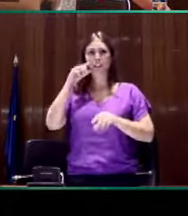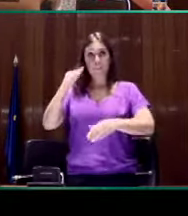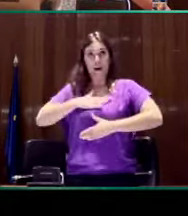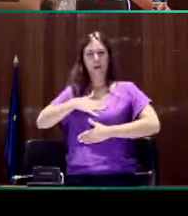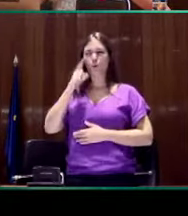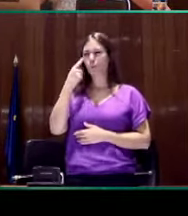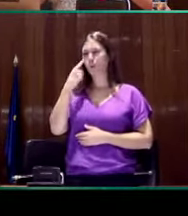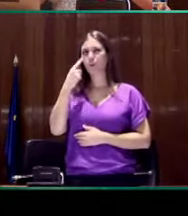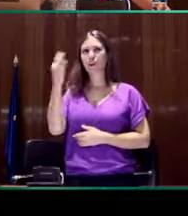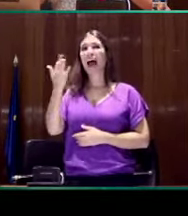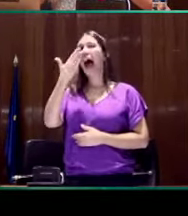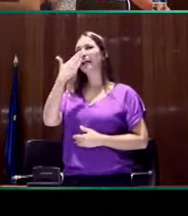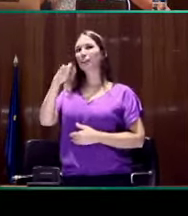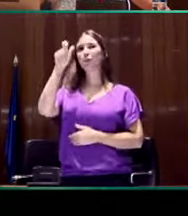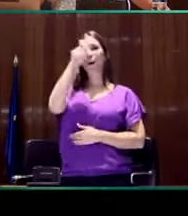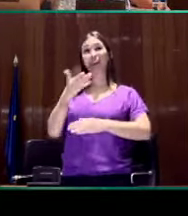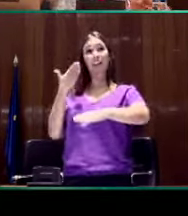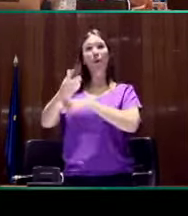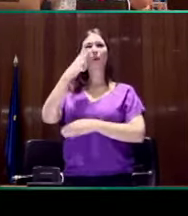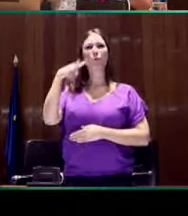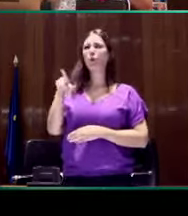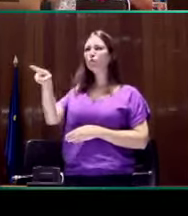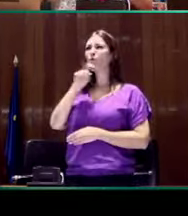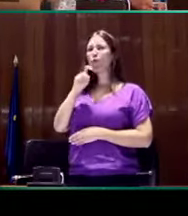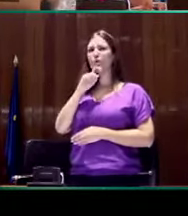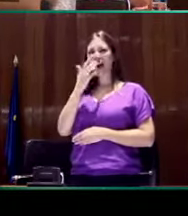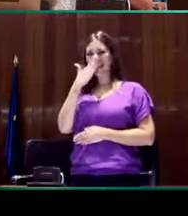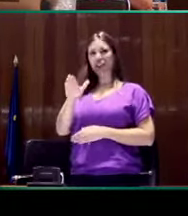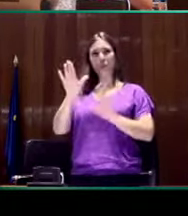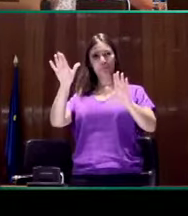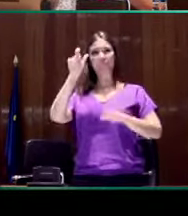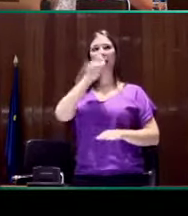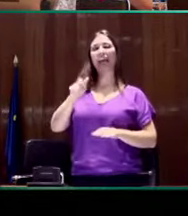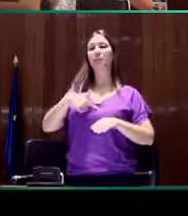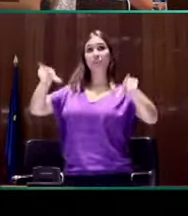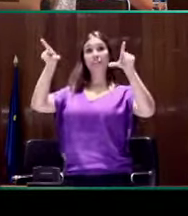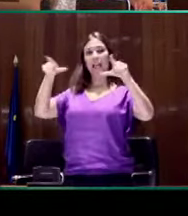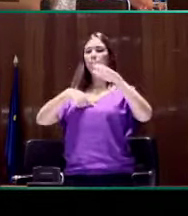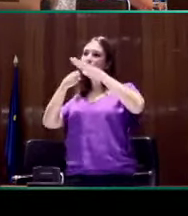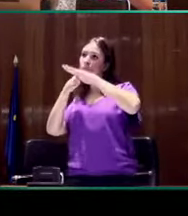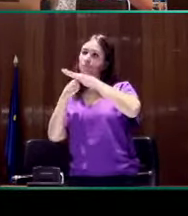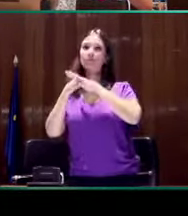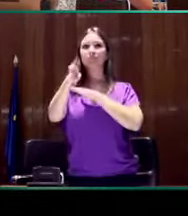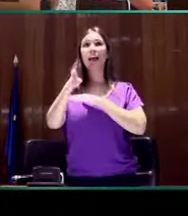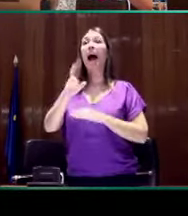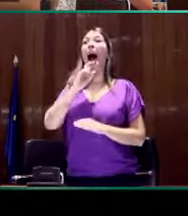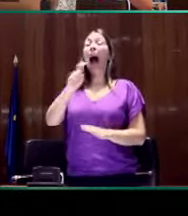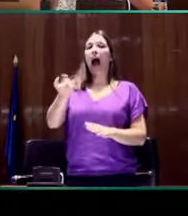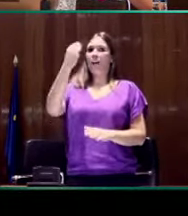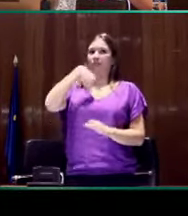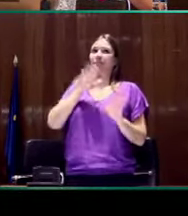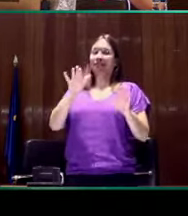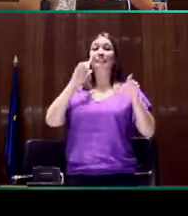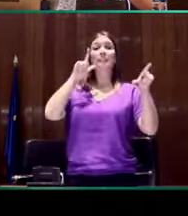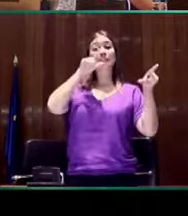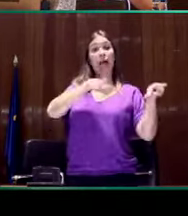atención, era la actitud de los visitantes. Estos visitantes entraban en las salas, que por cierto, no he explicado, las